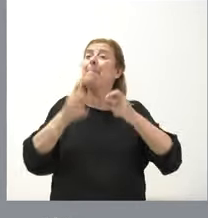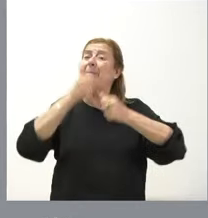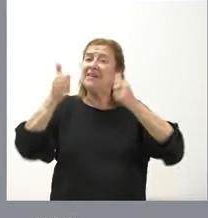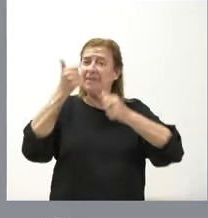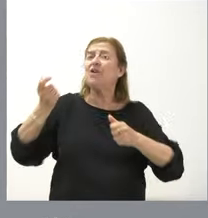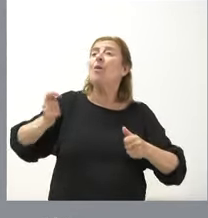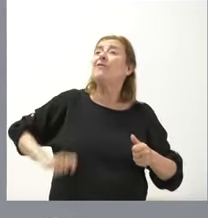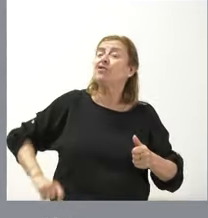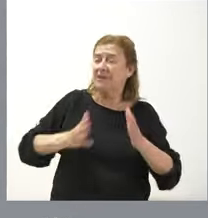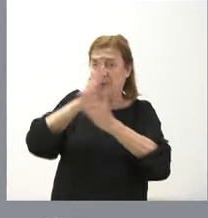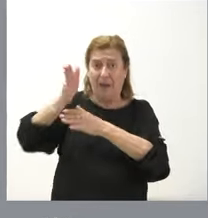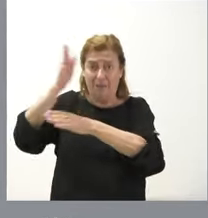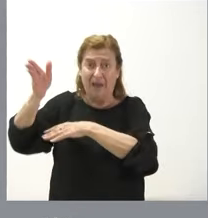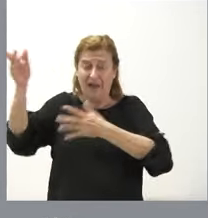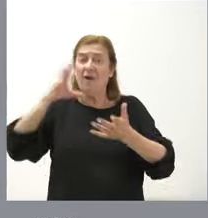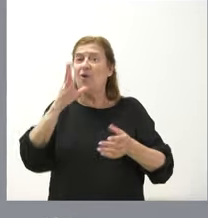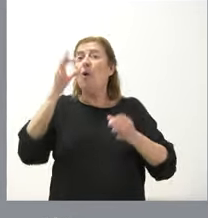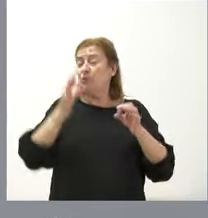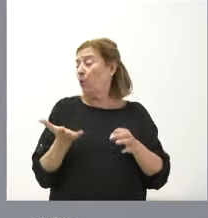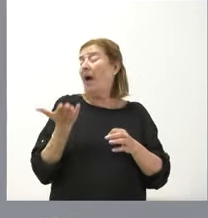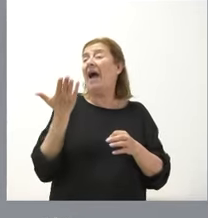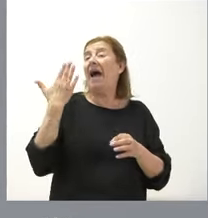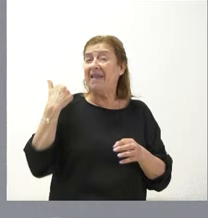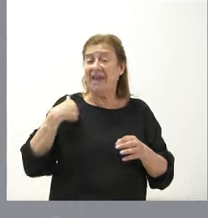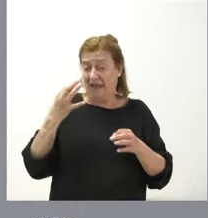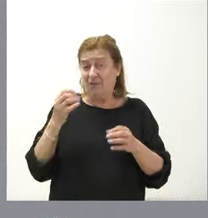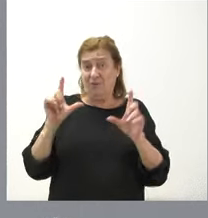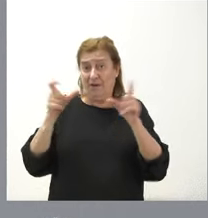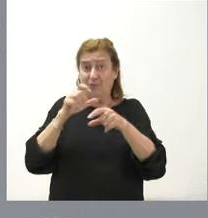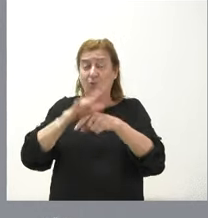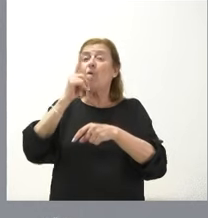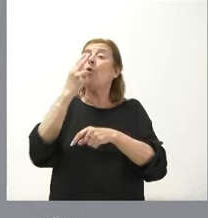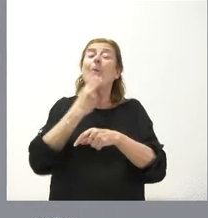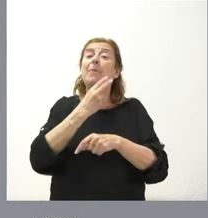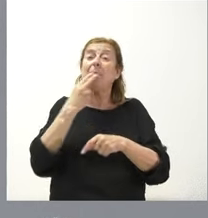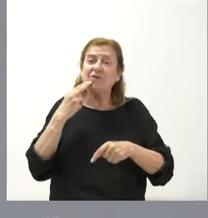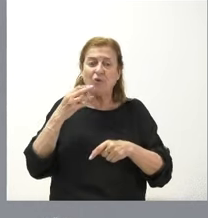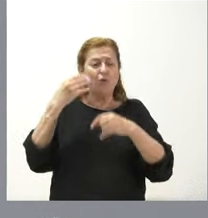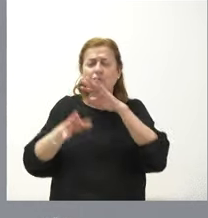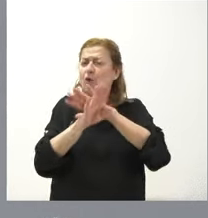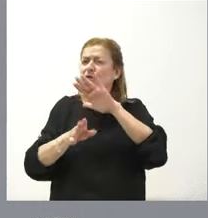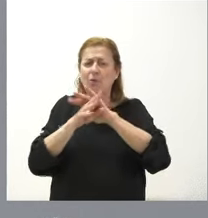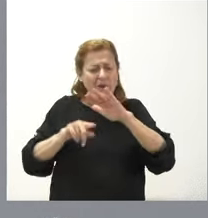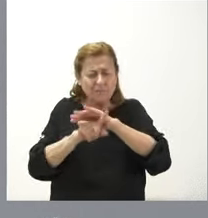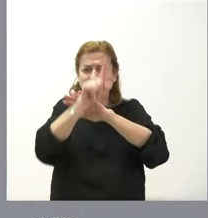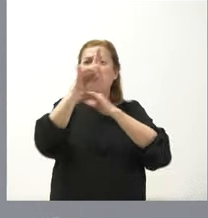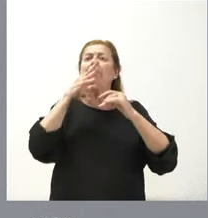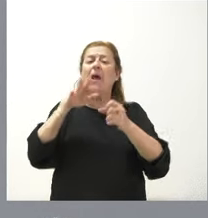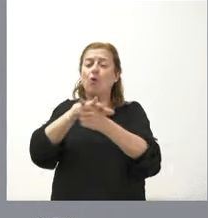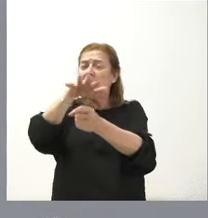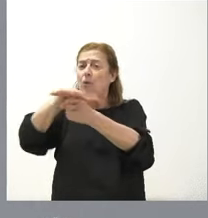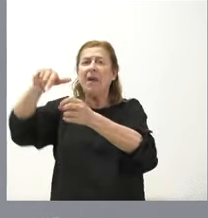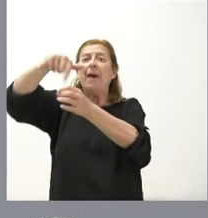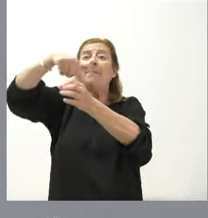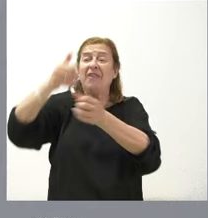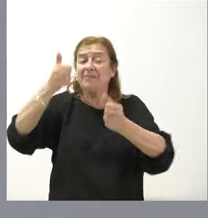donde hay más dificultades. Justo ayer, además, tuvimos una noticia importante en este ámbito de un compromiso de seguir avanzando hacia la cobertura de esas plazas que son